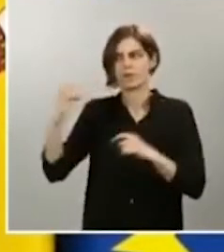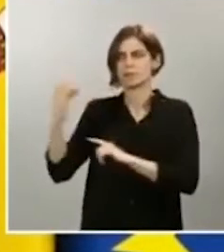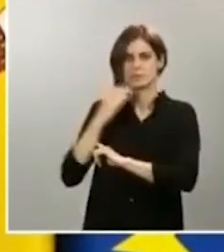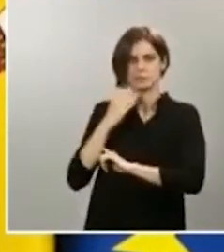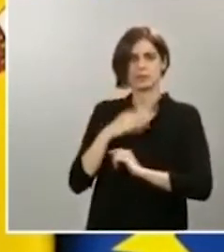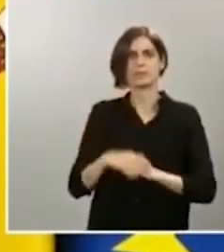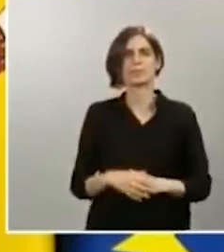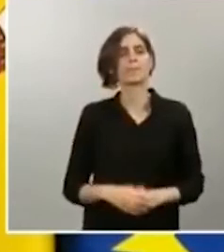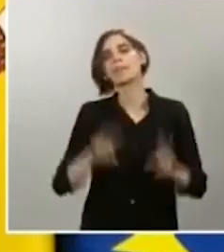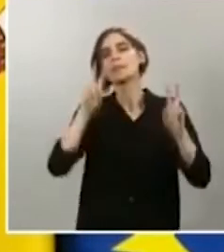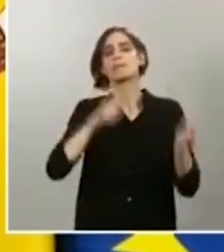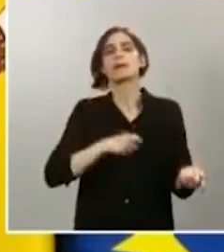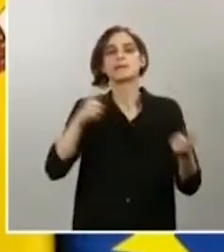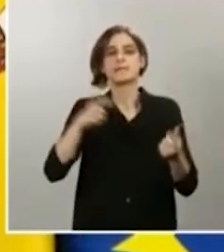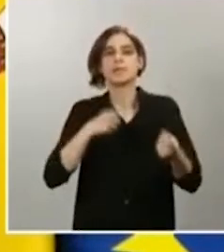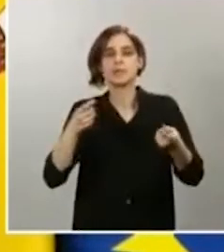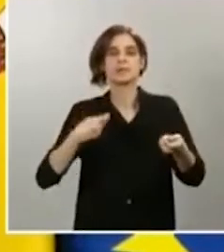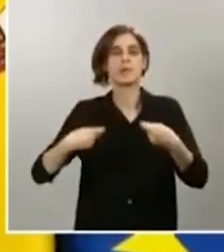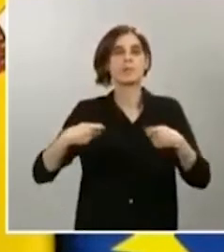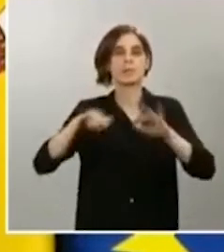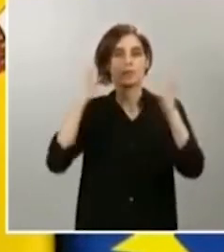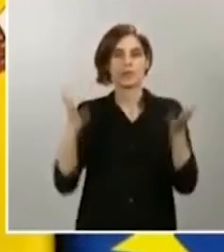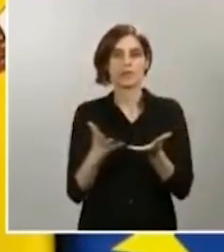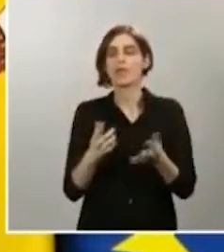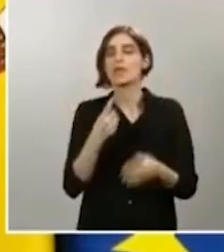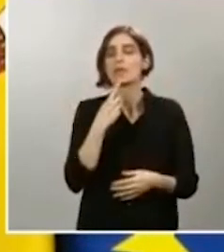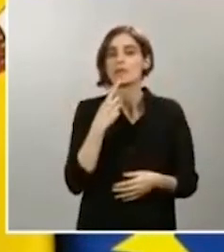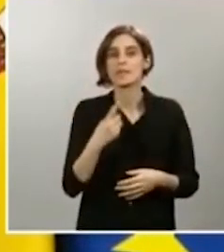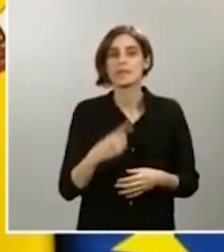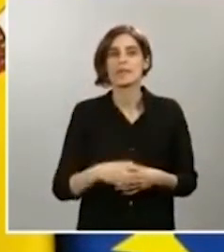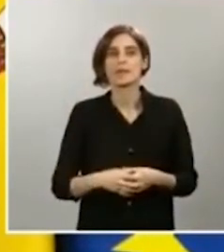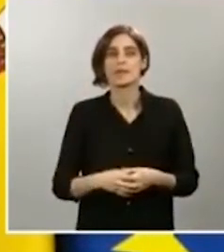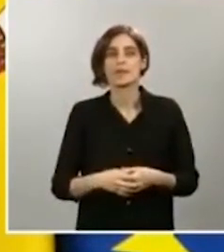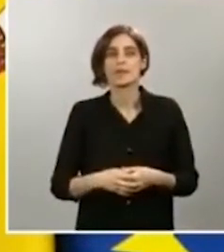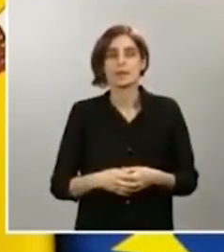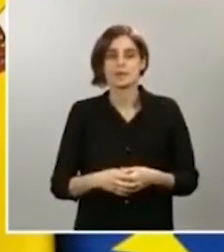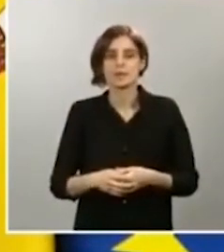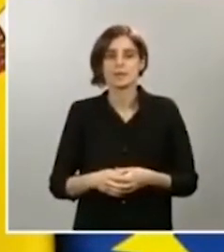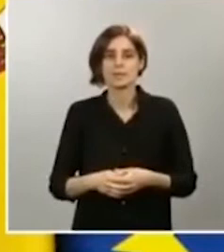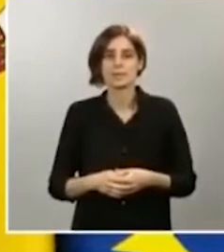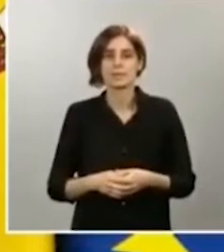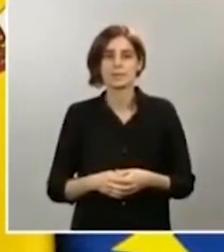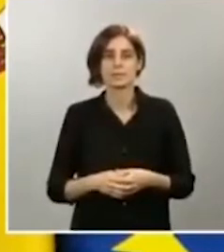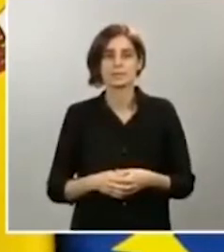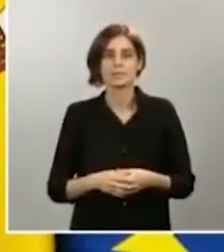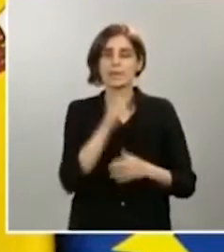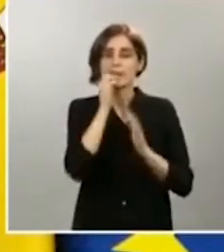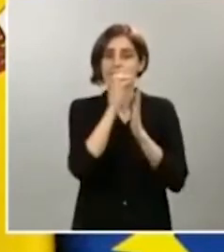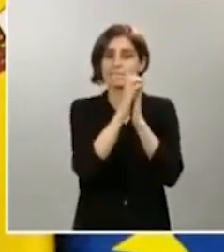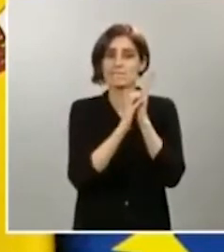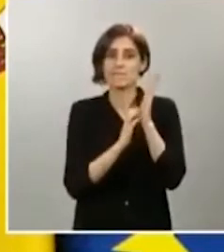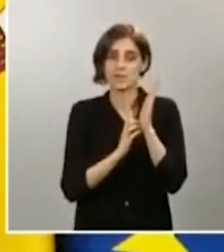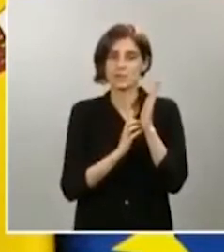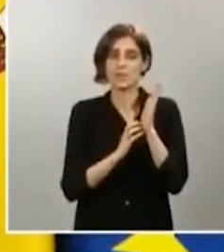internacional, decirles que una de las indicaciones que también aparecen en el informe del Fondo Monetario